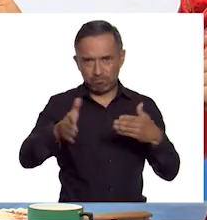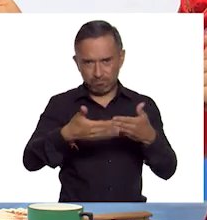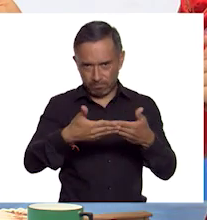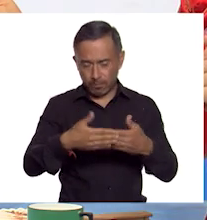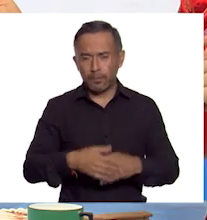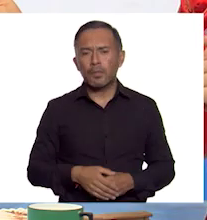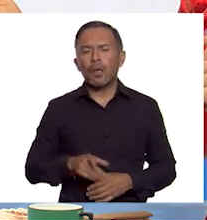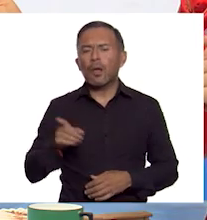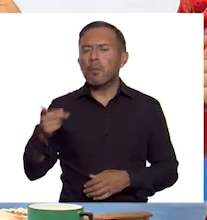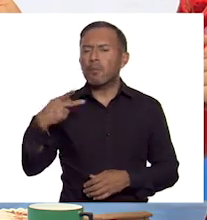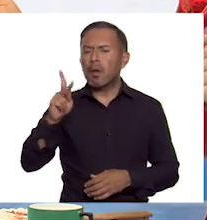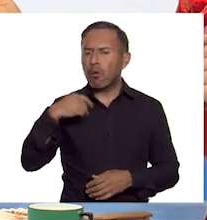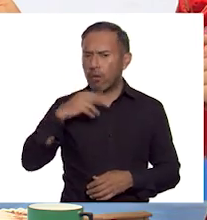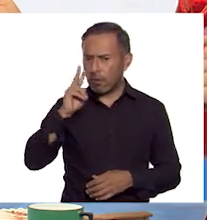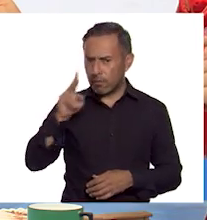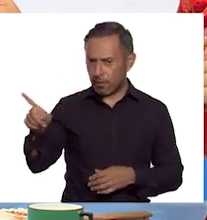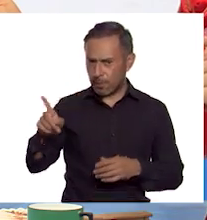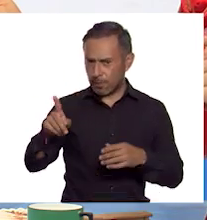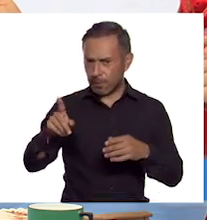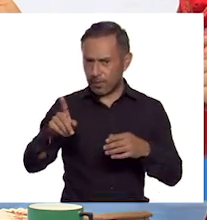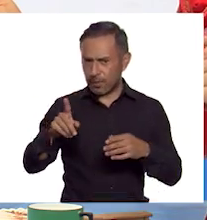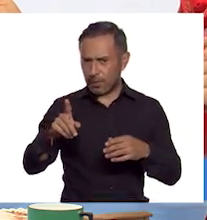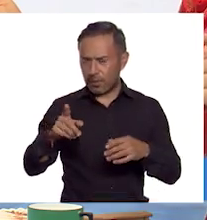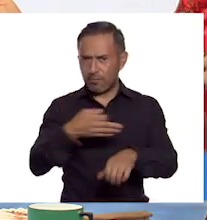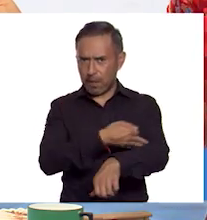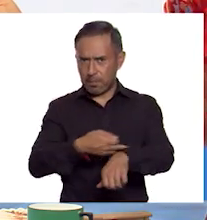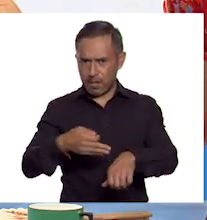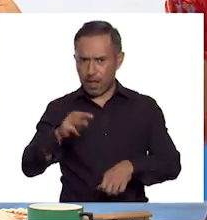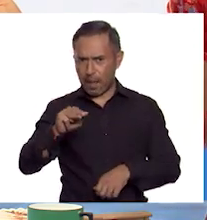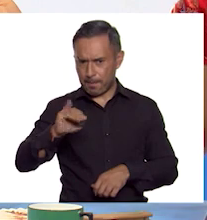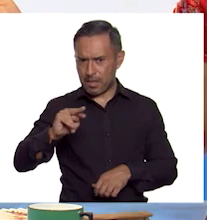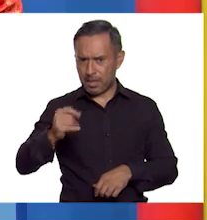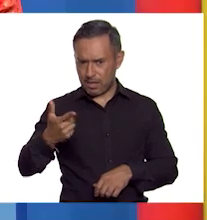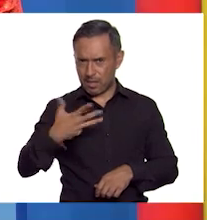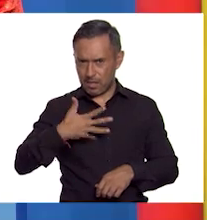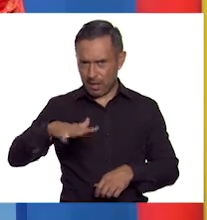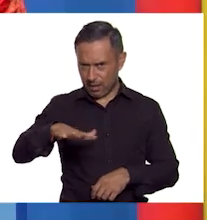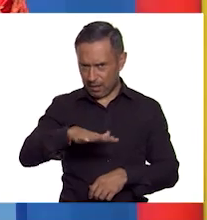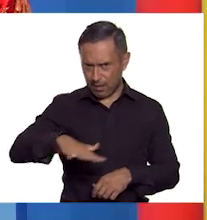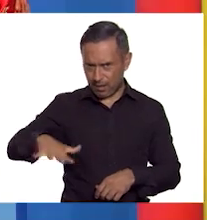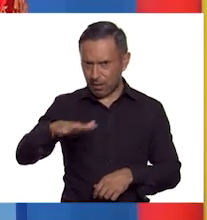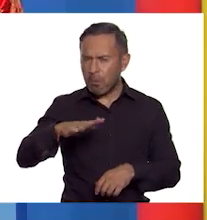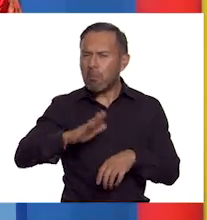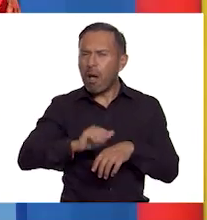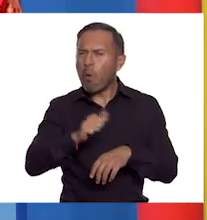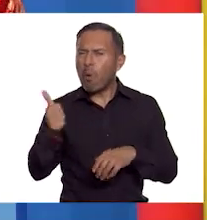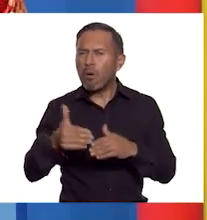territorio abarcado por la dinastía Ming. ¿Qué sigue? Por supuesto. De esta manera,